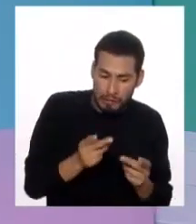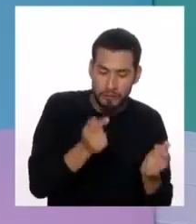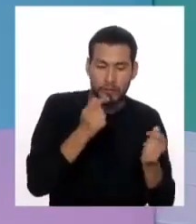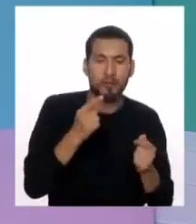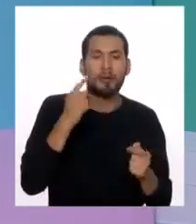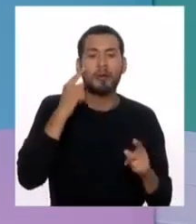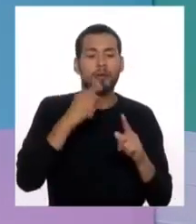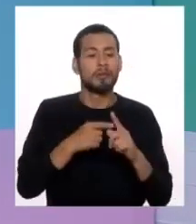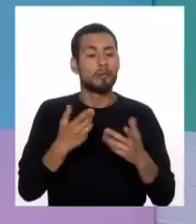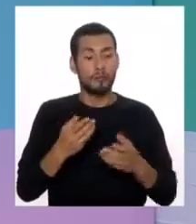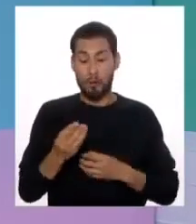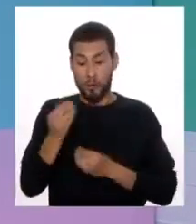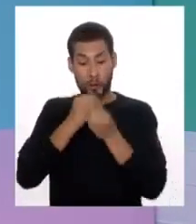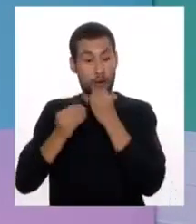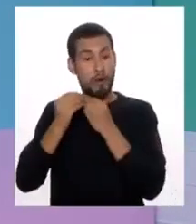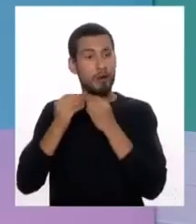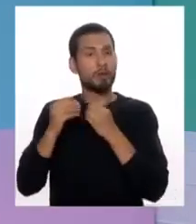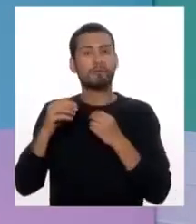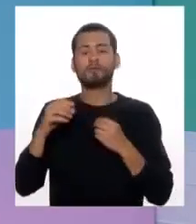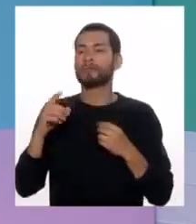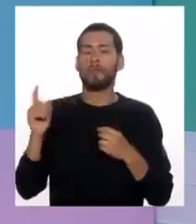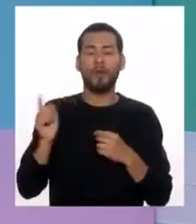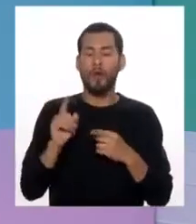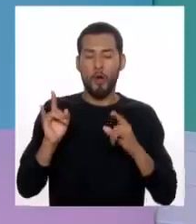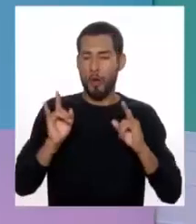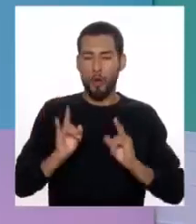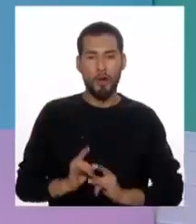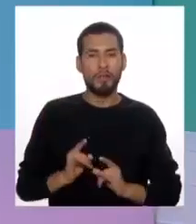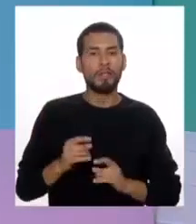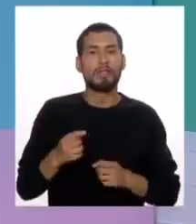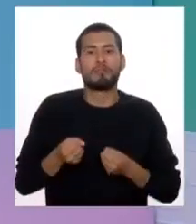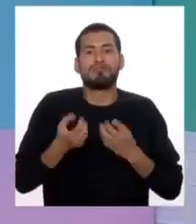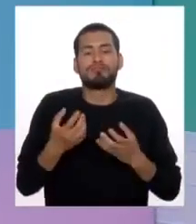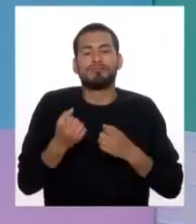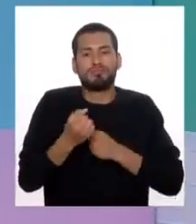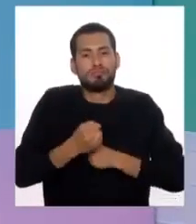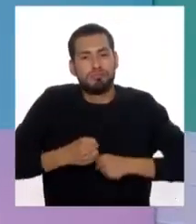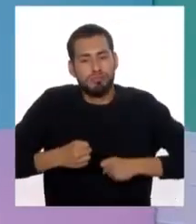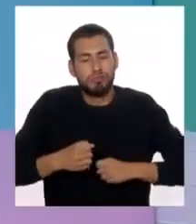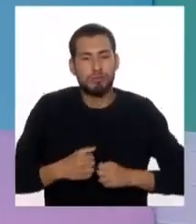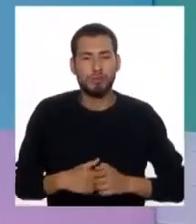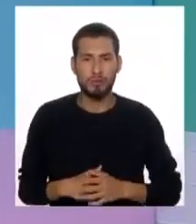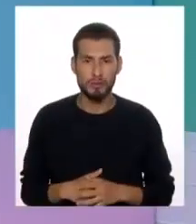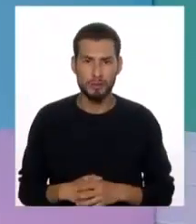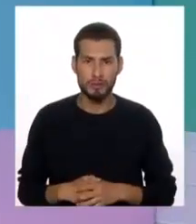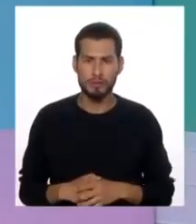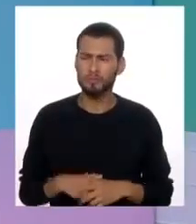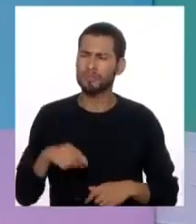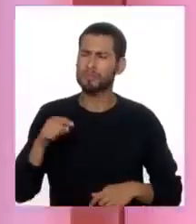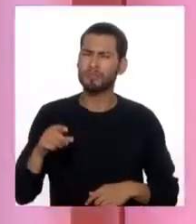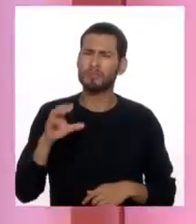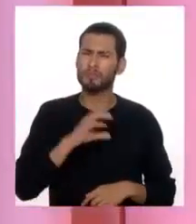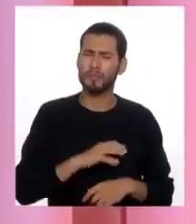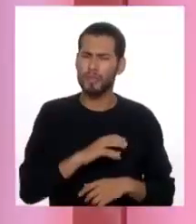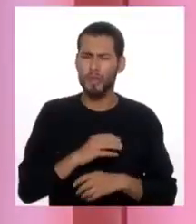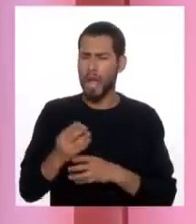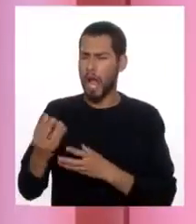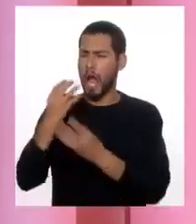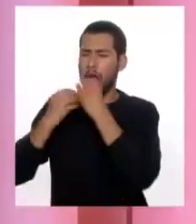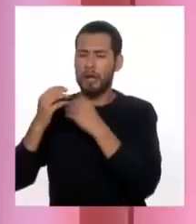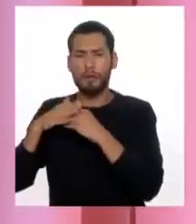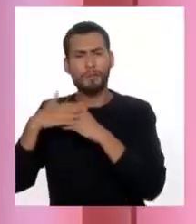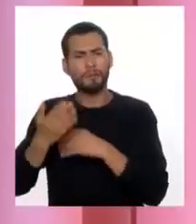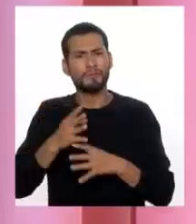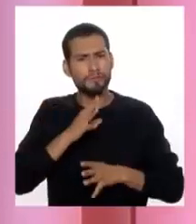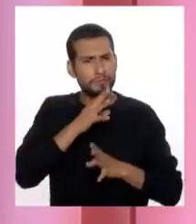lo que se ha ingerido no sea absorbido y no genere un aumento de peso. Ahora, esa conducta del atracón y luego del